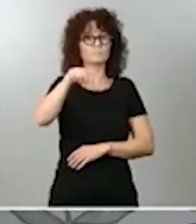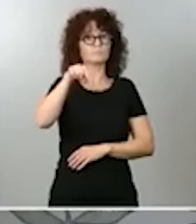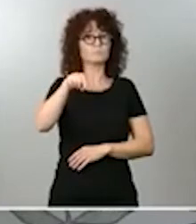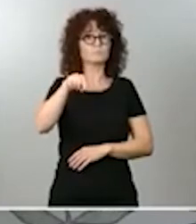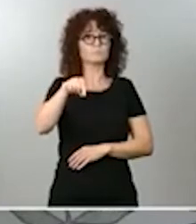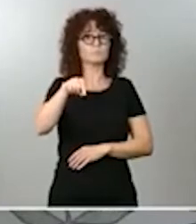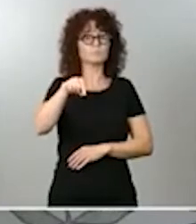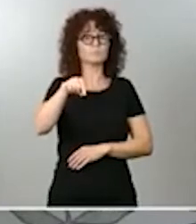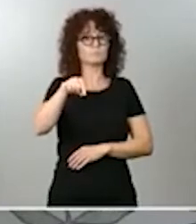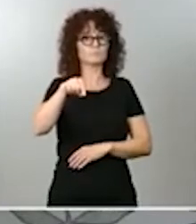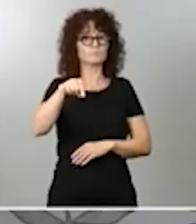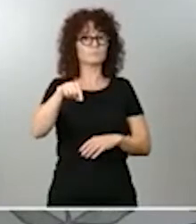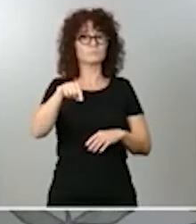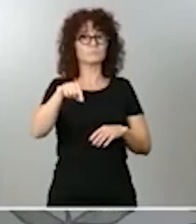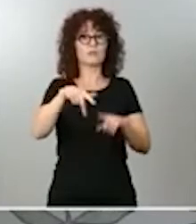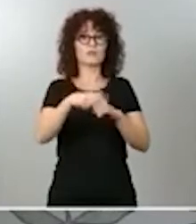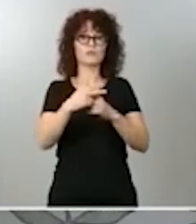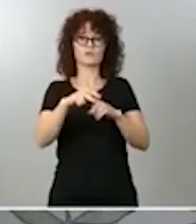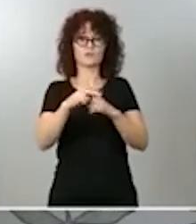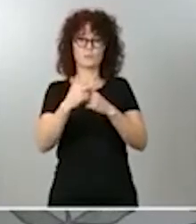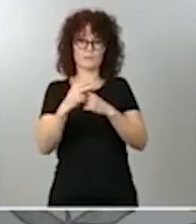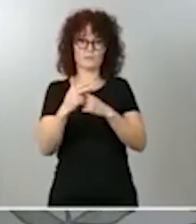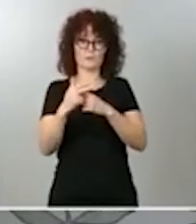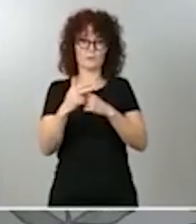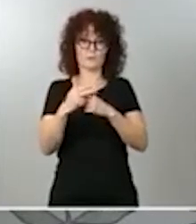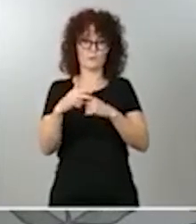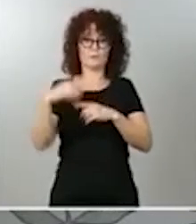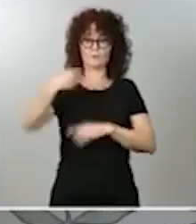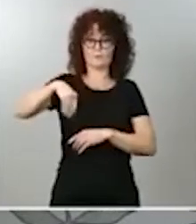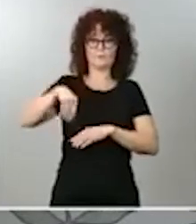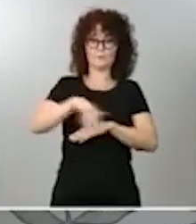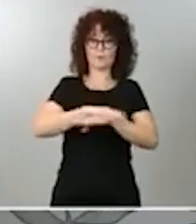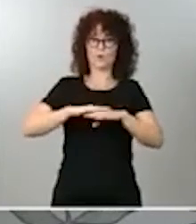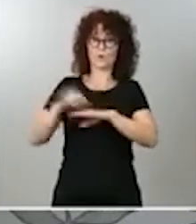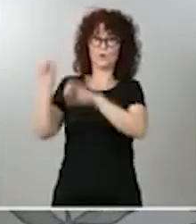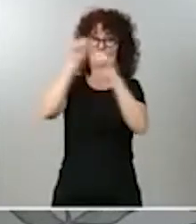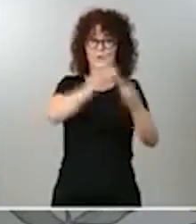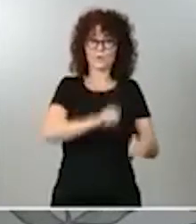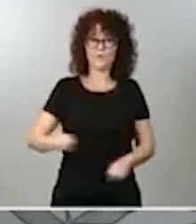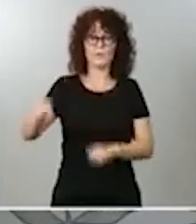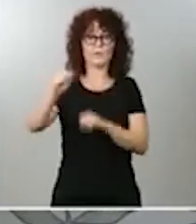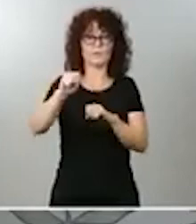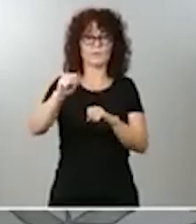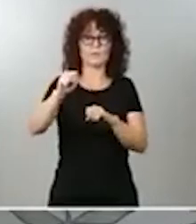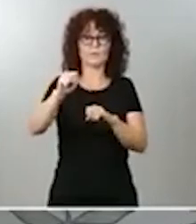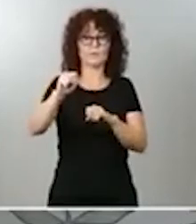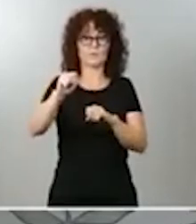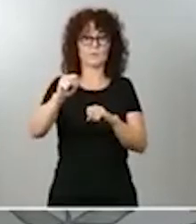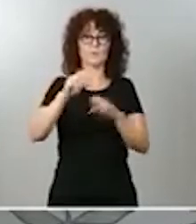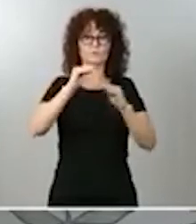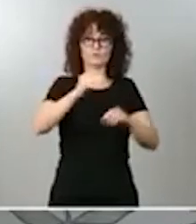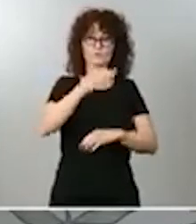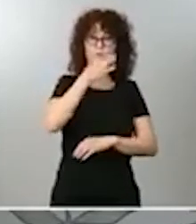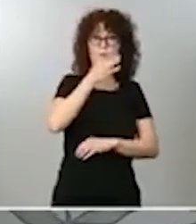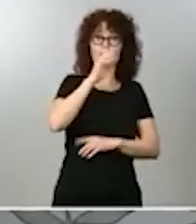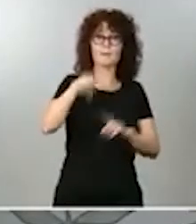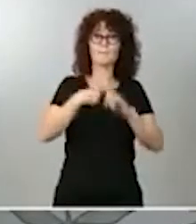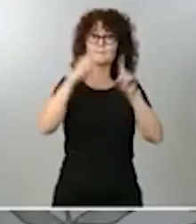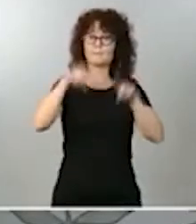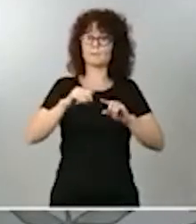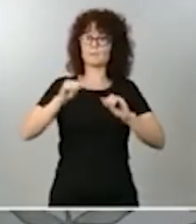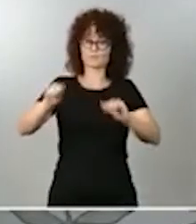el presidente del Gobierno, no solo con sus palabras, sino también con sus actuaciones. A la contra, algunos intentan